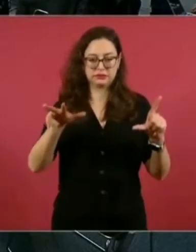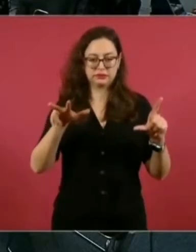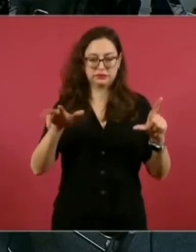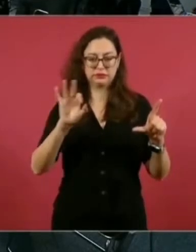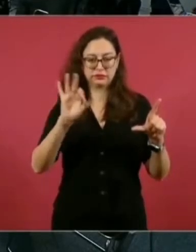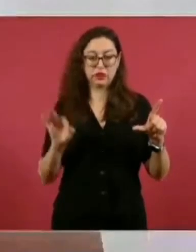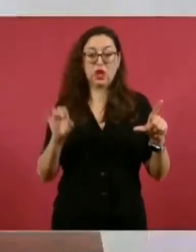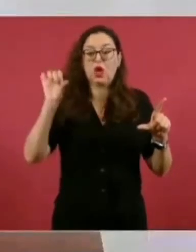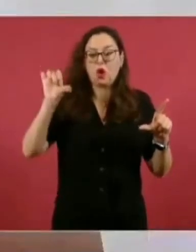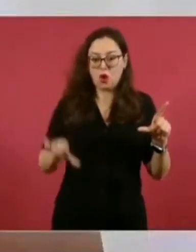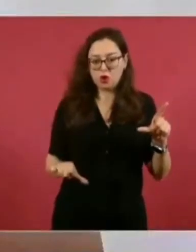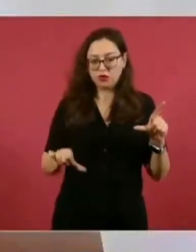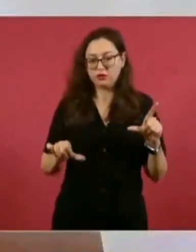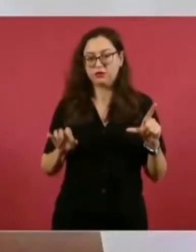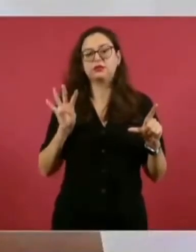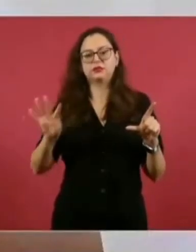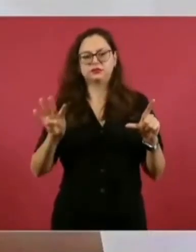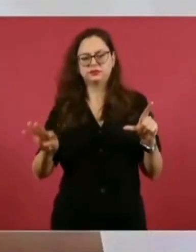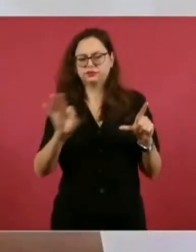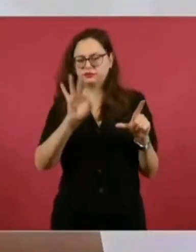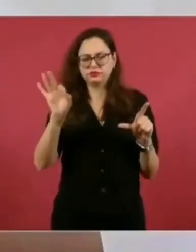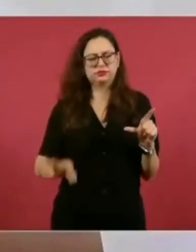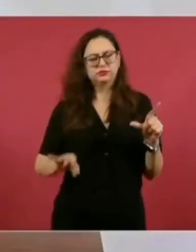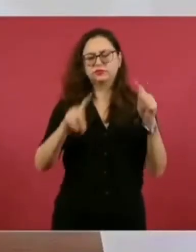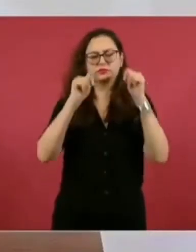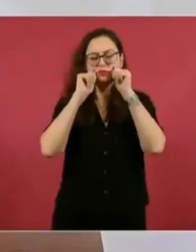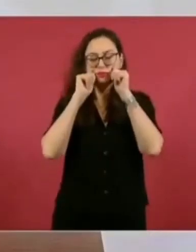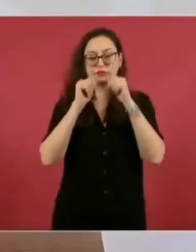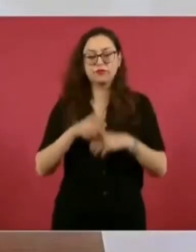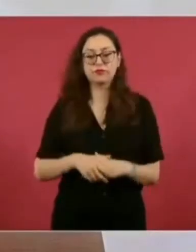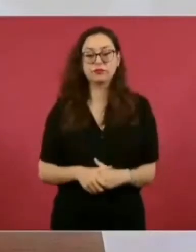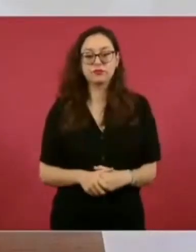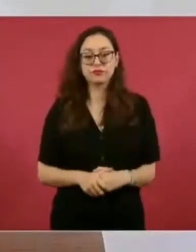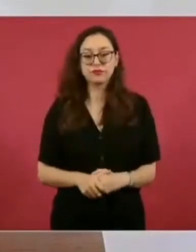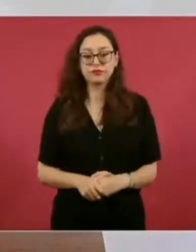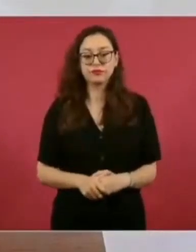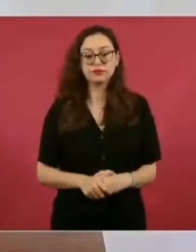19, pero no las…